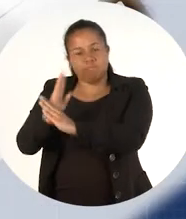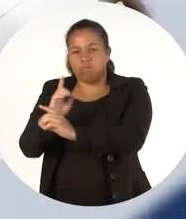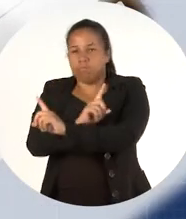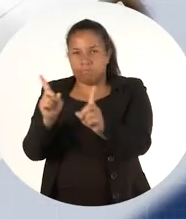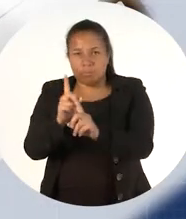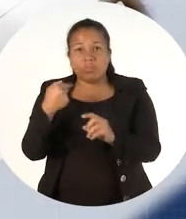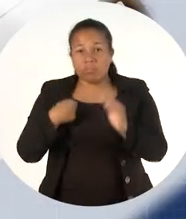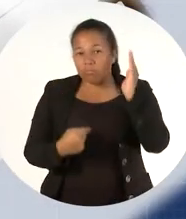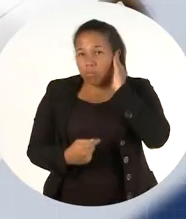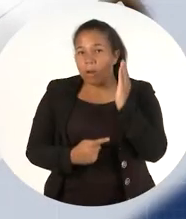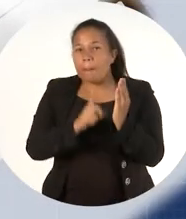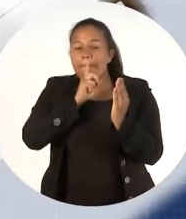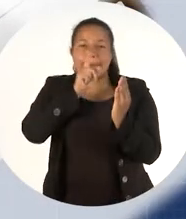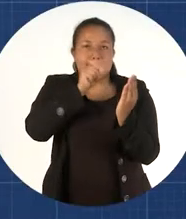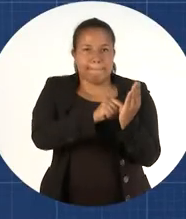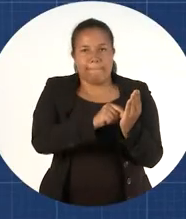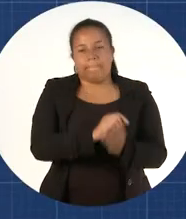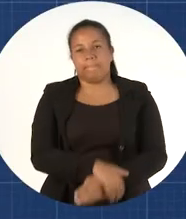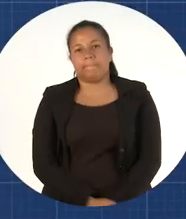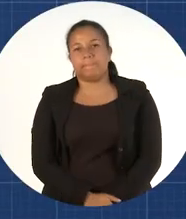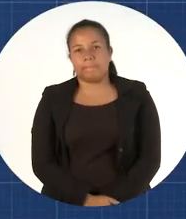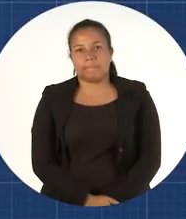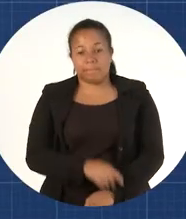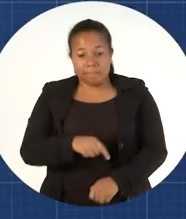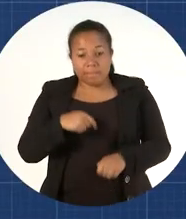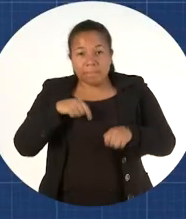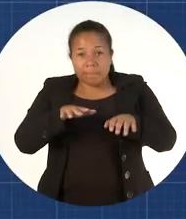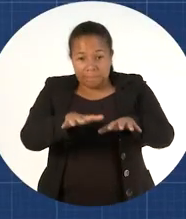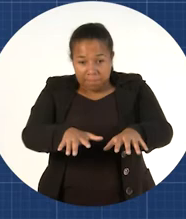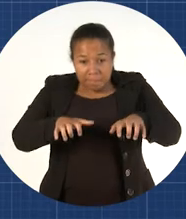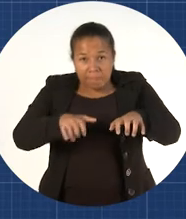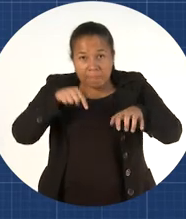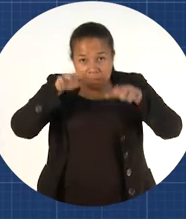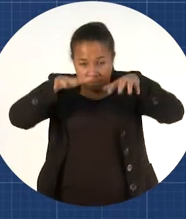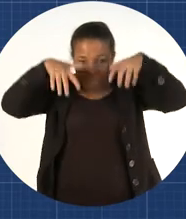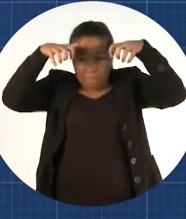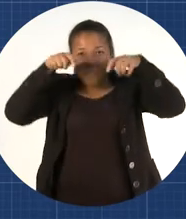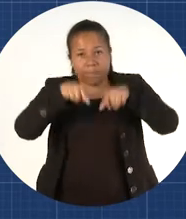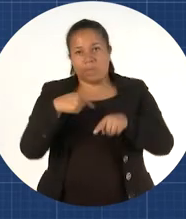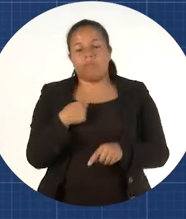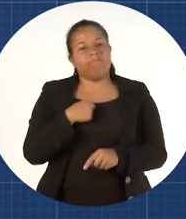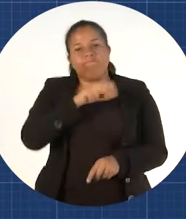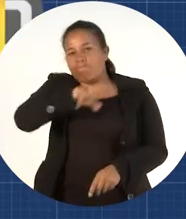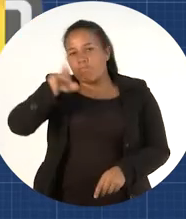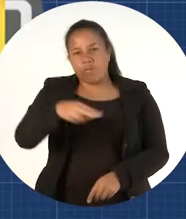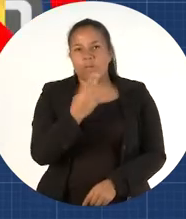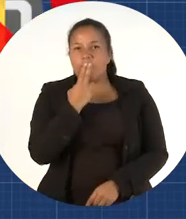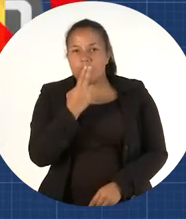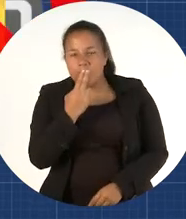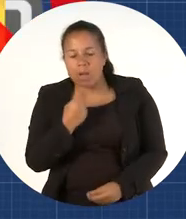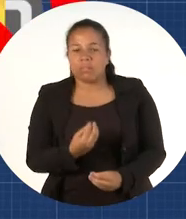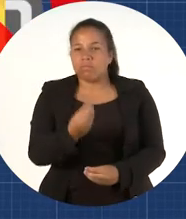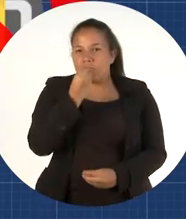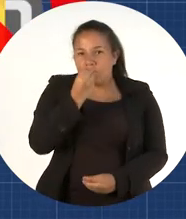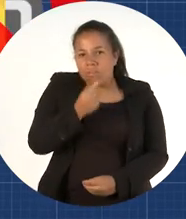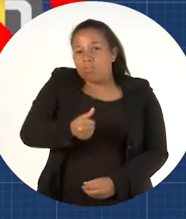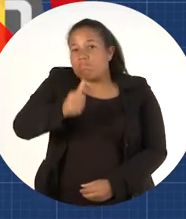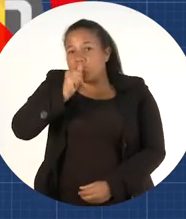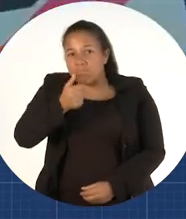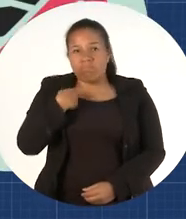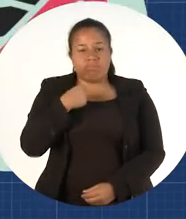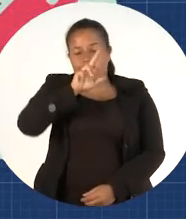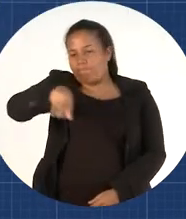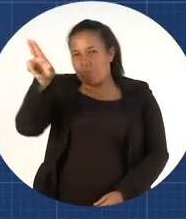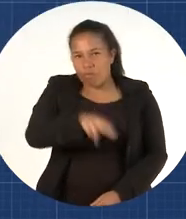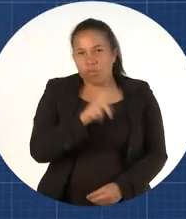en silencio en el aula multipropósito está prohibido fumar consumir alimentos y bebidas